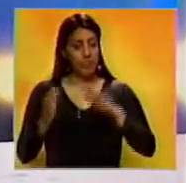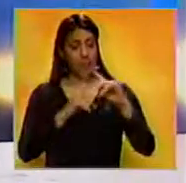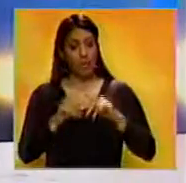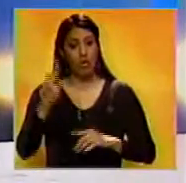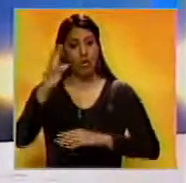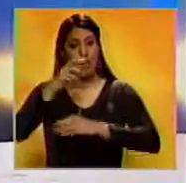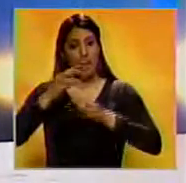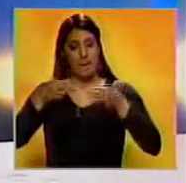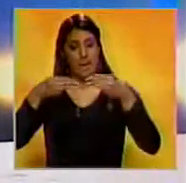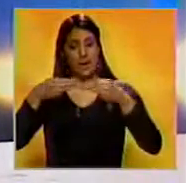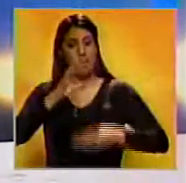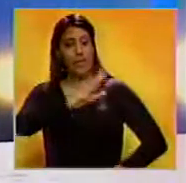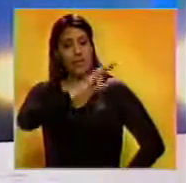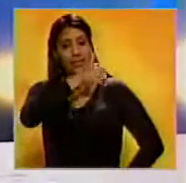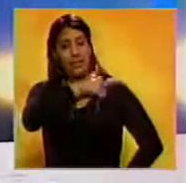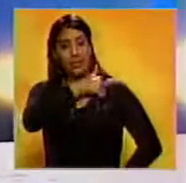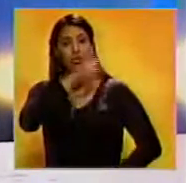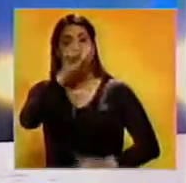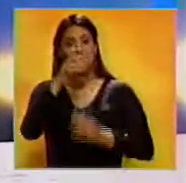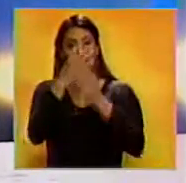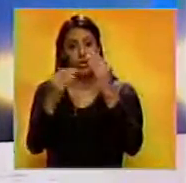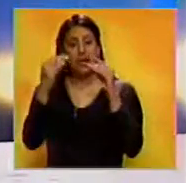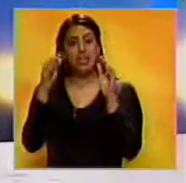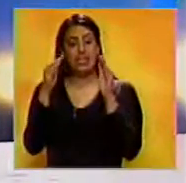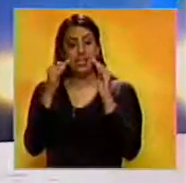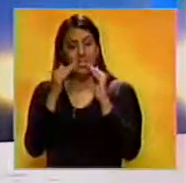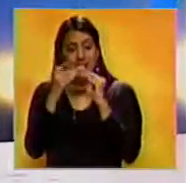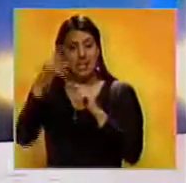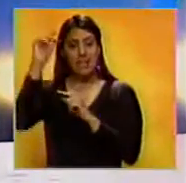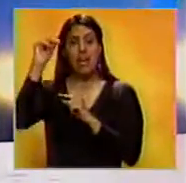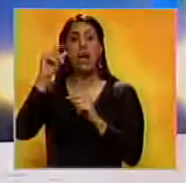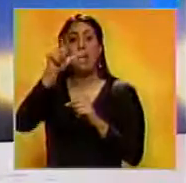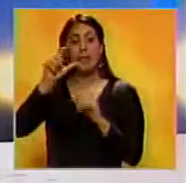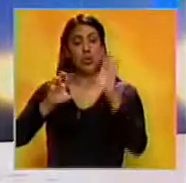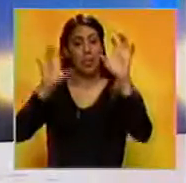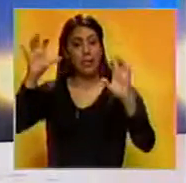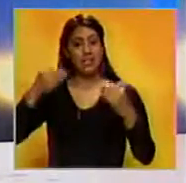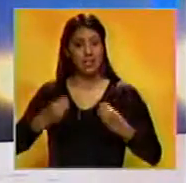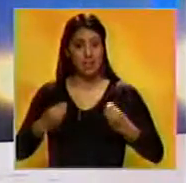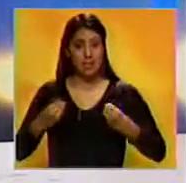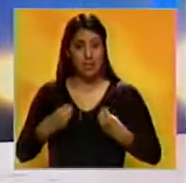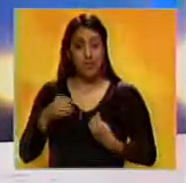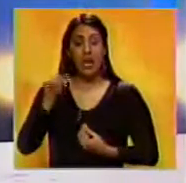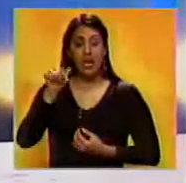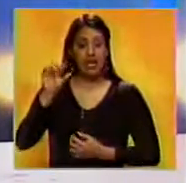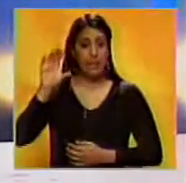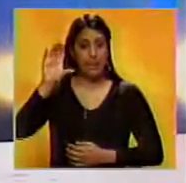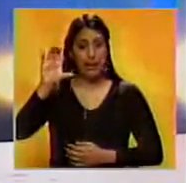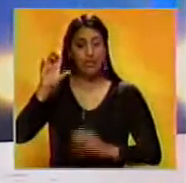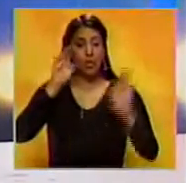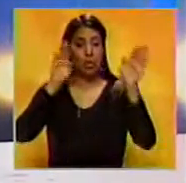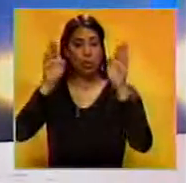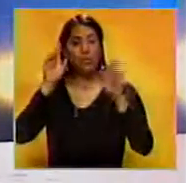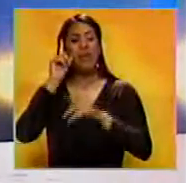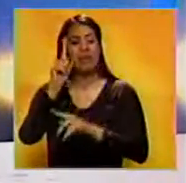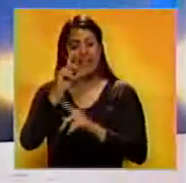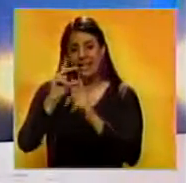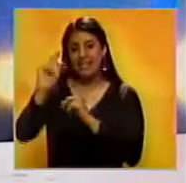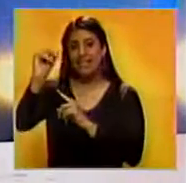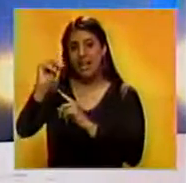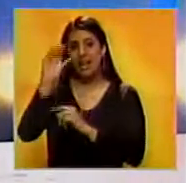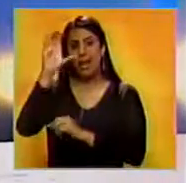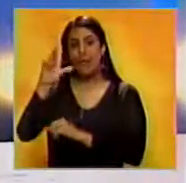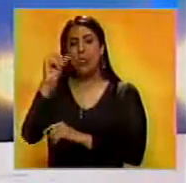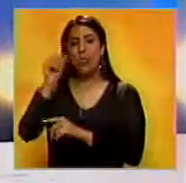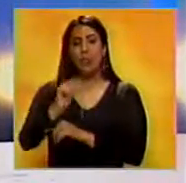En Panamá, director de Migración, Javier Carrillo, informó que los extranjeros que actualmente viven en el país como turistas deberán salir de la